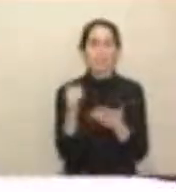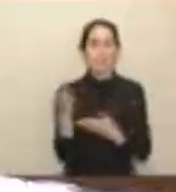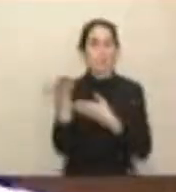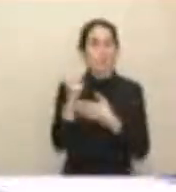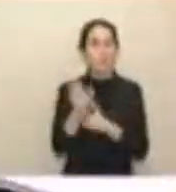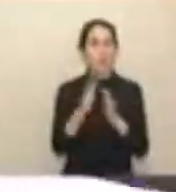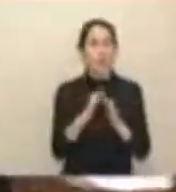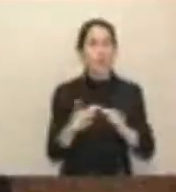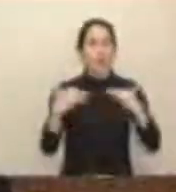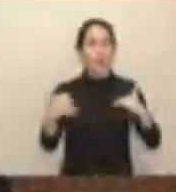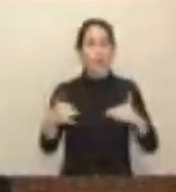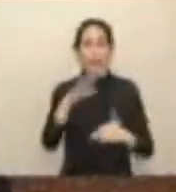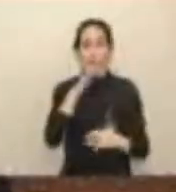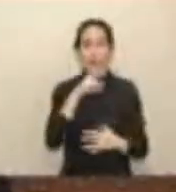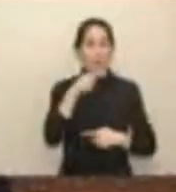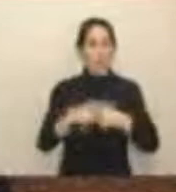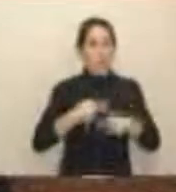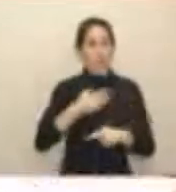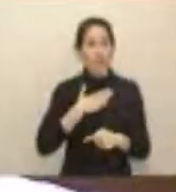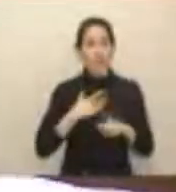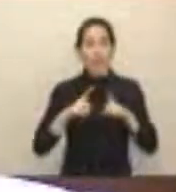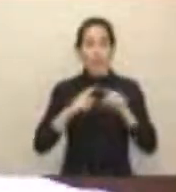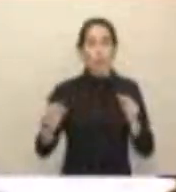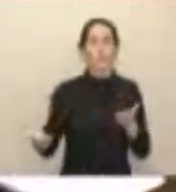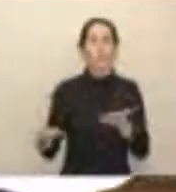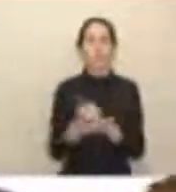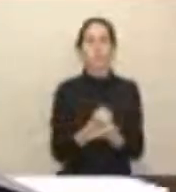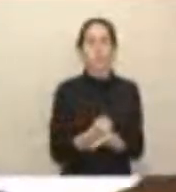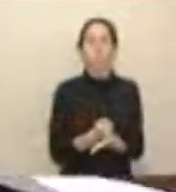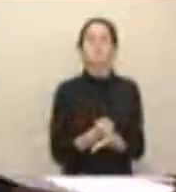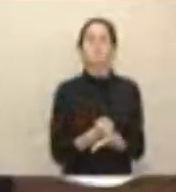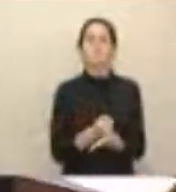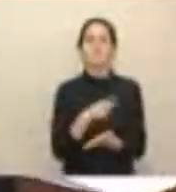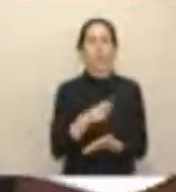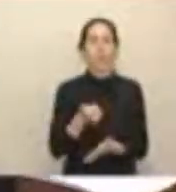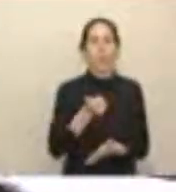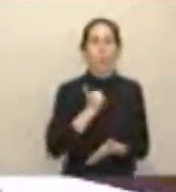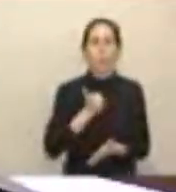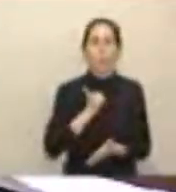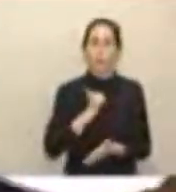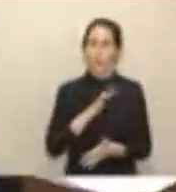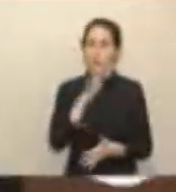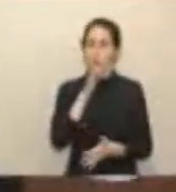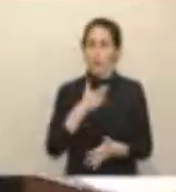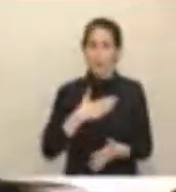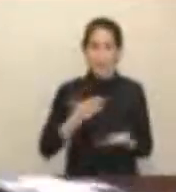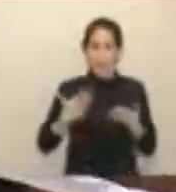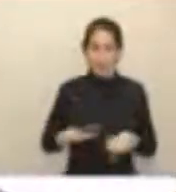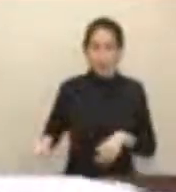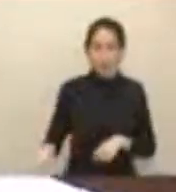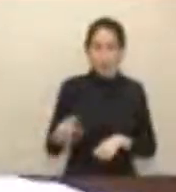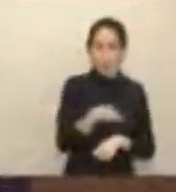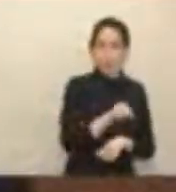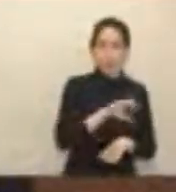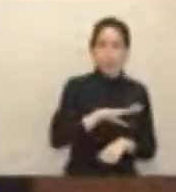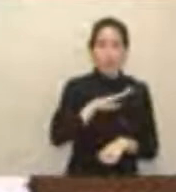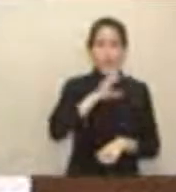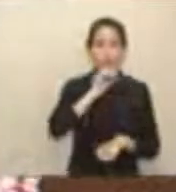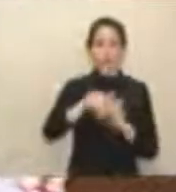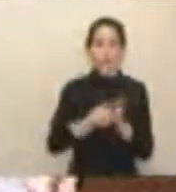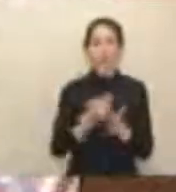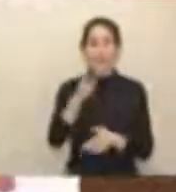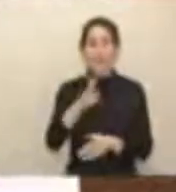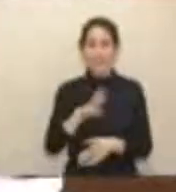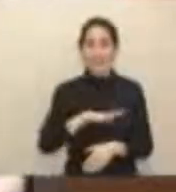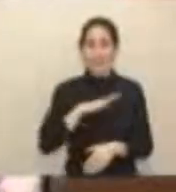Cámara para que todas las familias asturianas puedan tener una oportunidad de llevar a sus niños de 0 a 3 años. Pero es que en la red